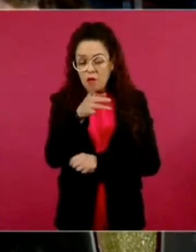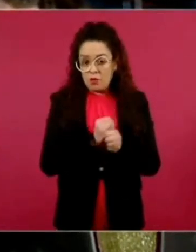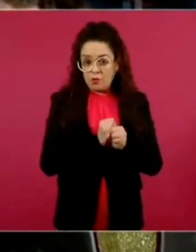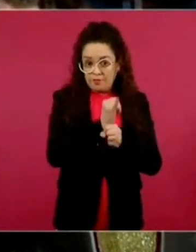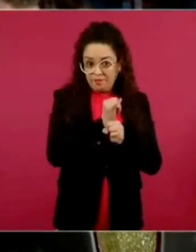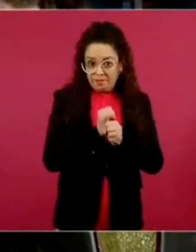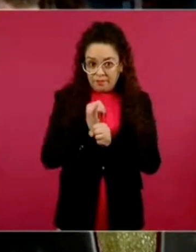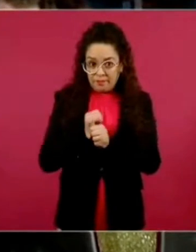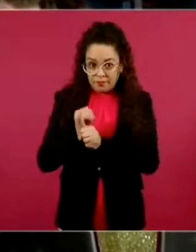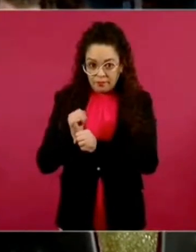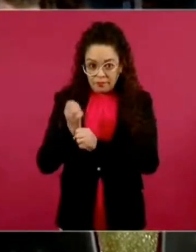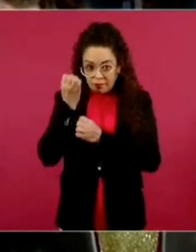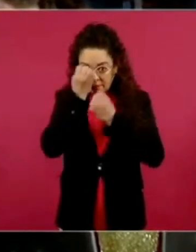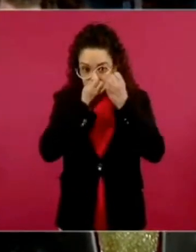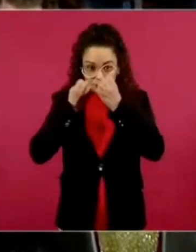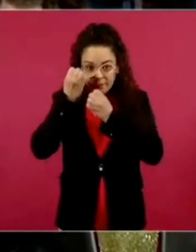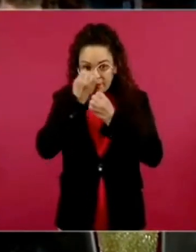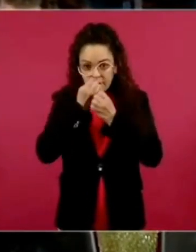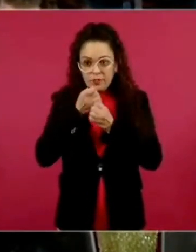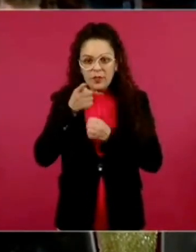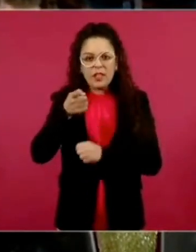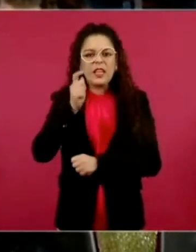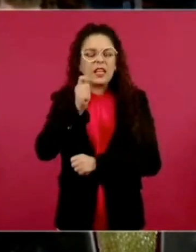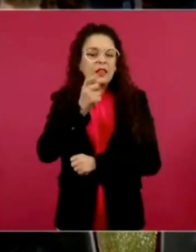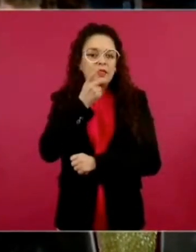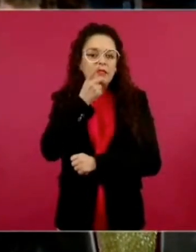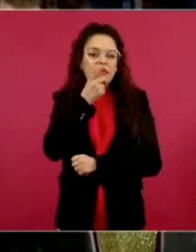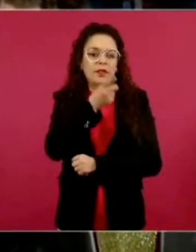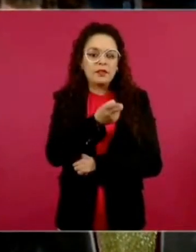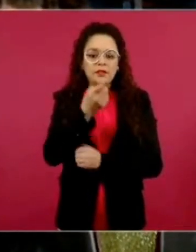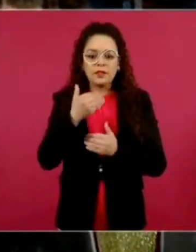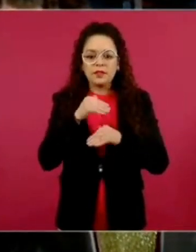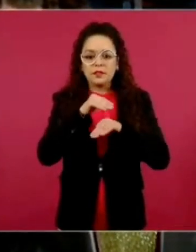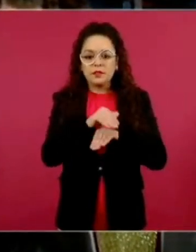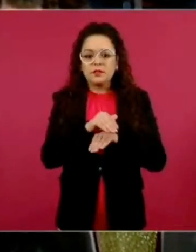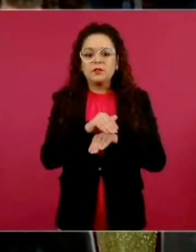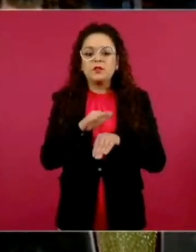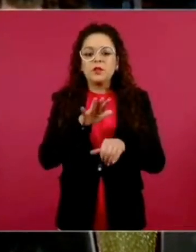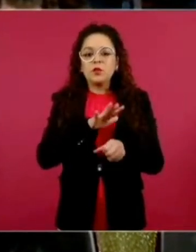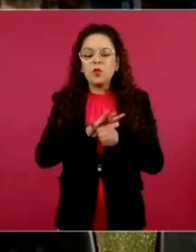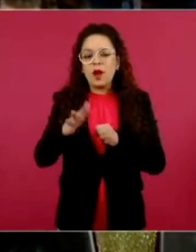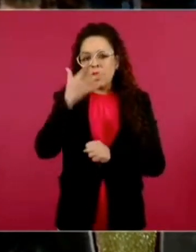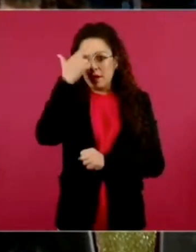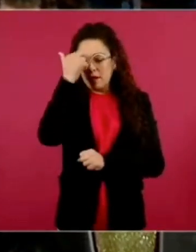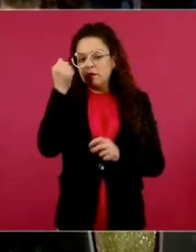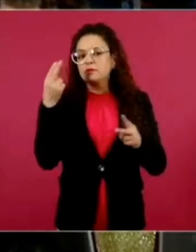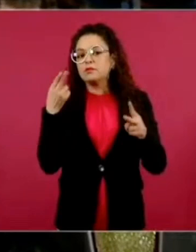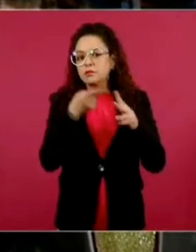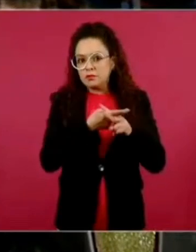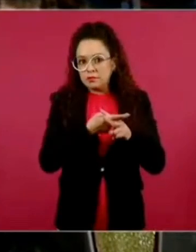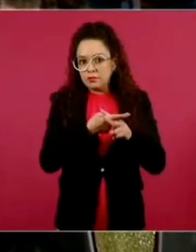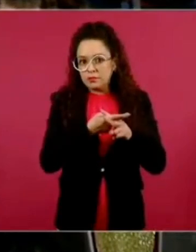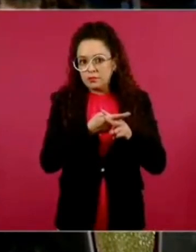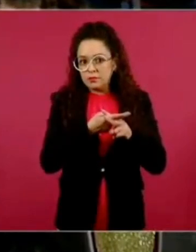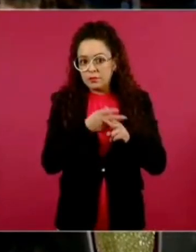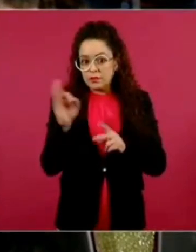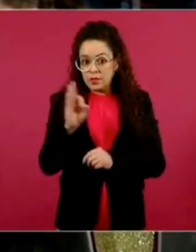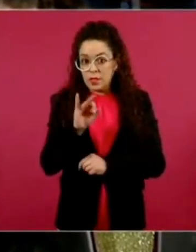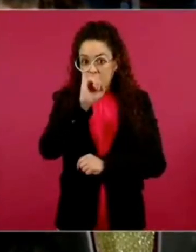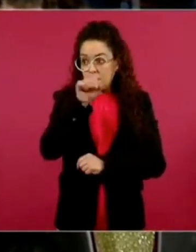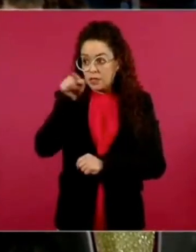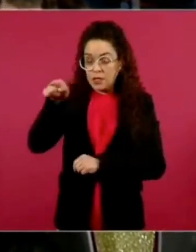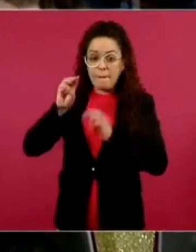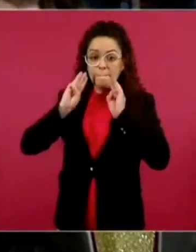elecciones, pues que arrojaron investigaciones en torno al origen, es decir, si en efecto hubo vinculación de grupos